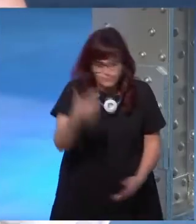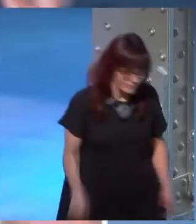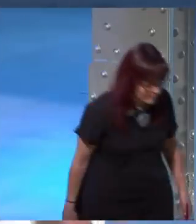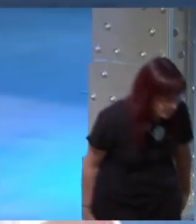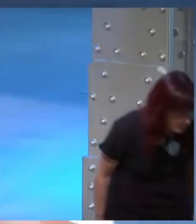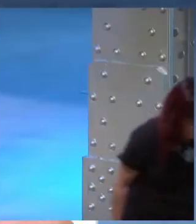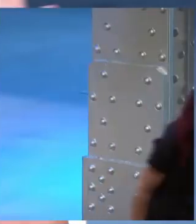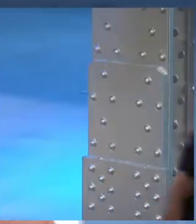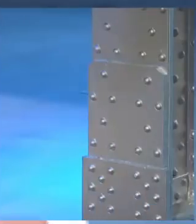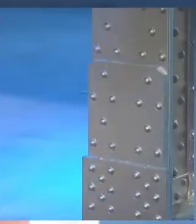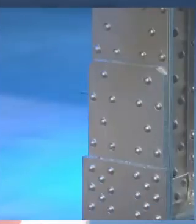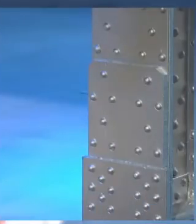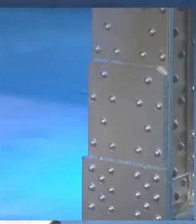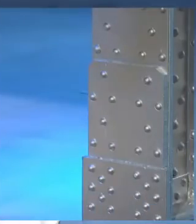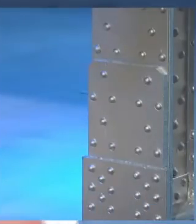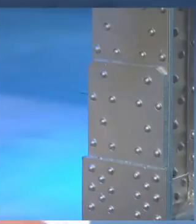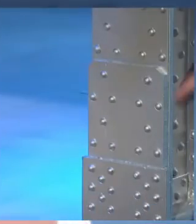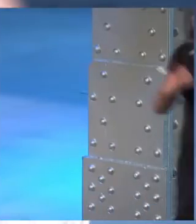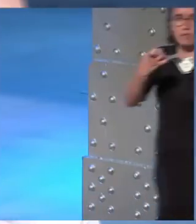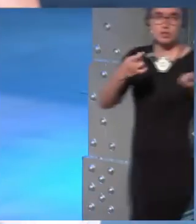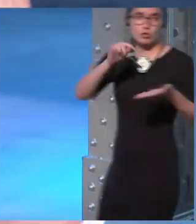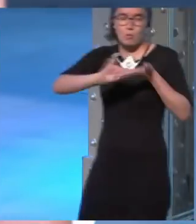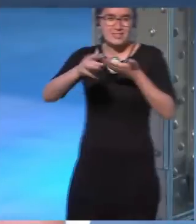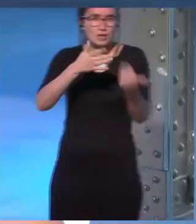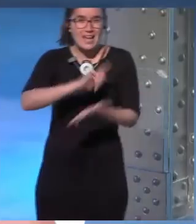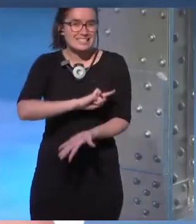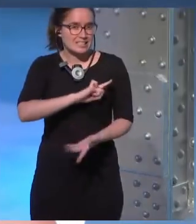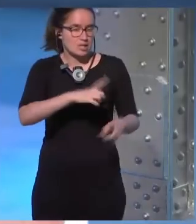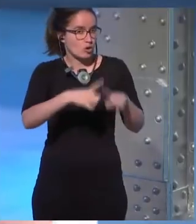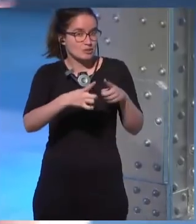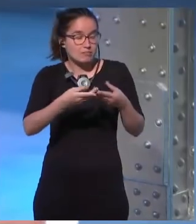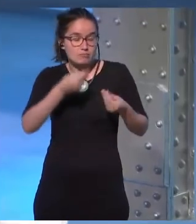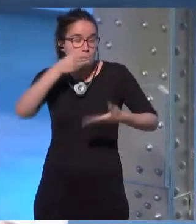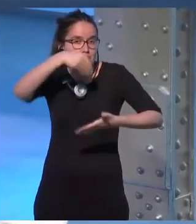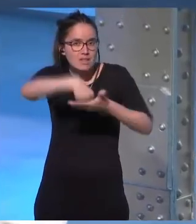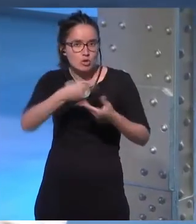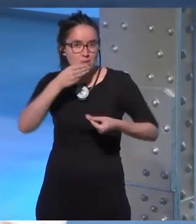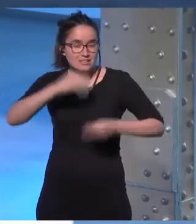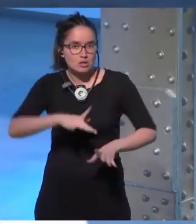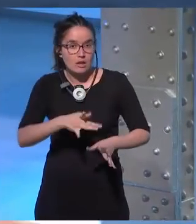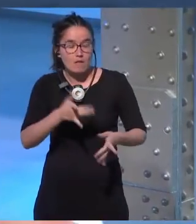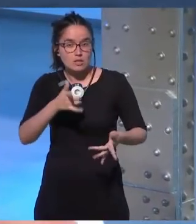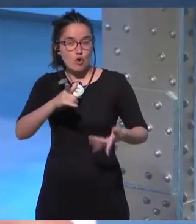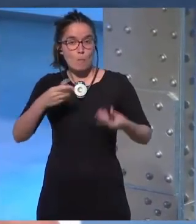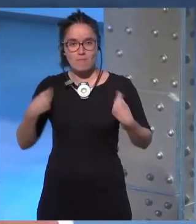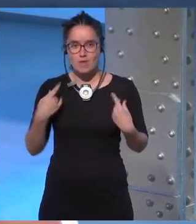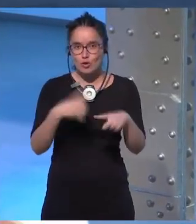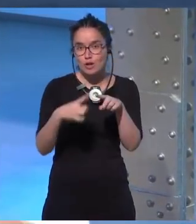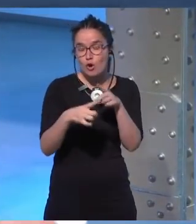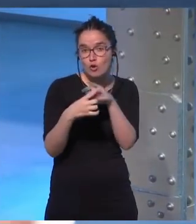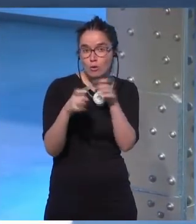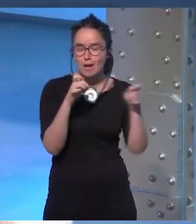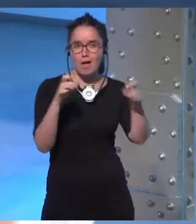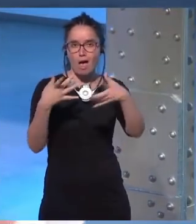necesito como escritora sentir cosas necesito entrar en mi propia historia necesito revivir lo que conozco y